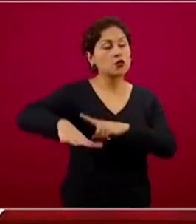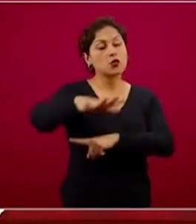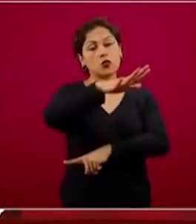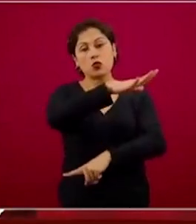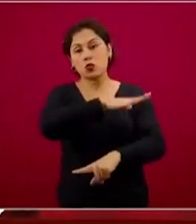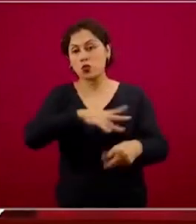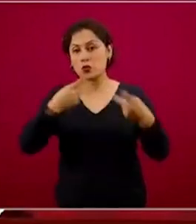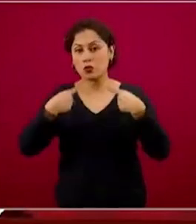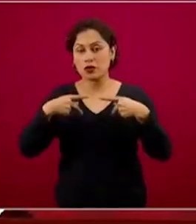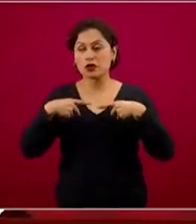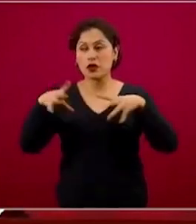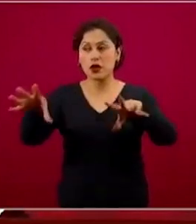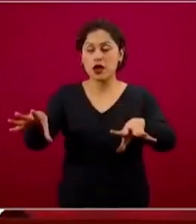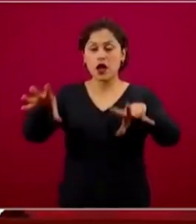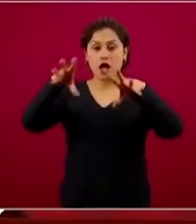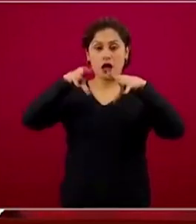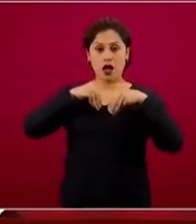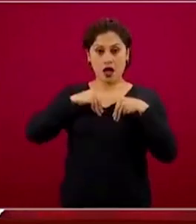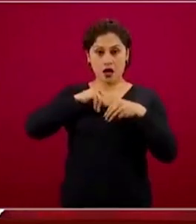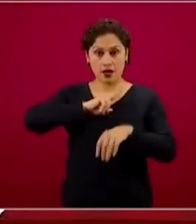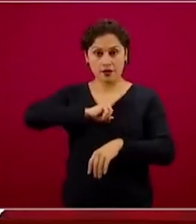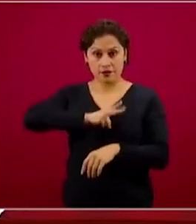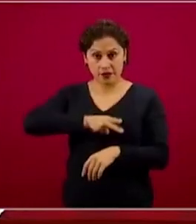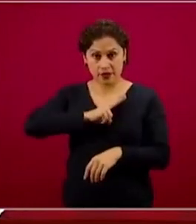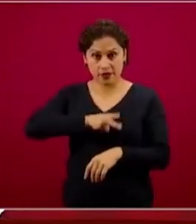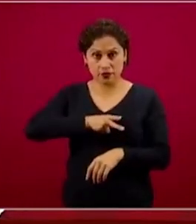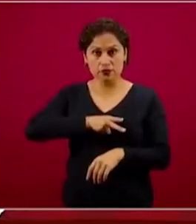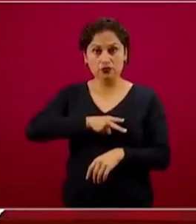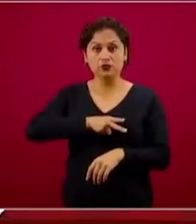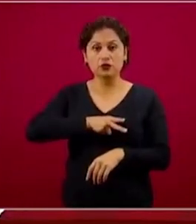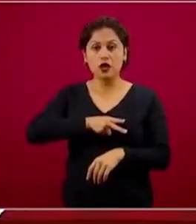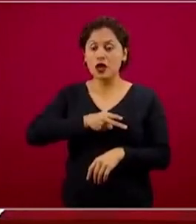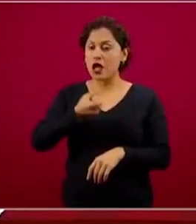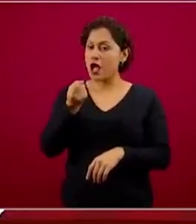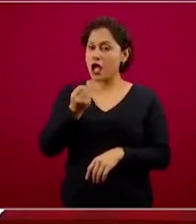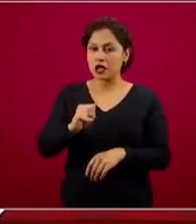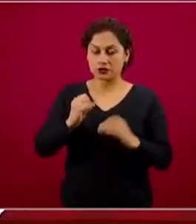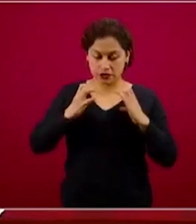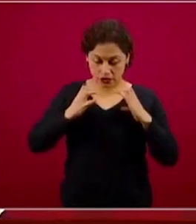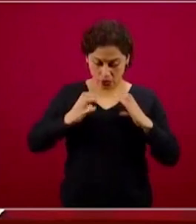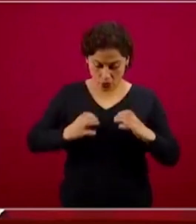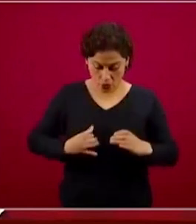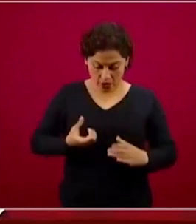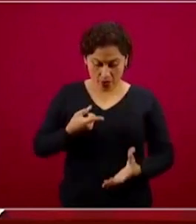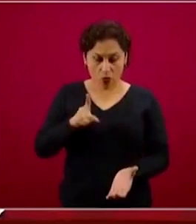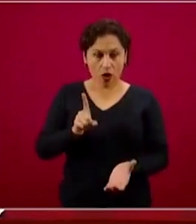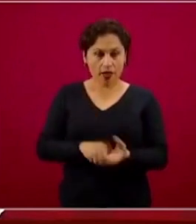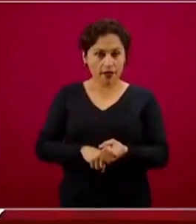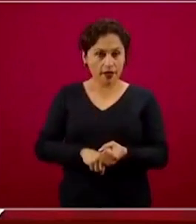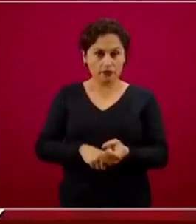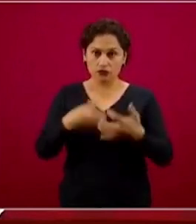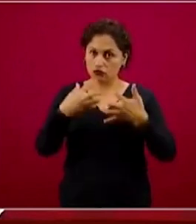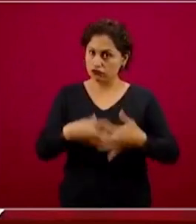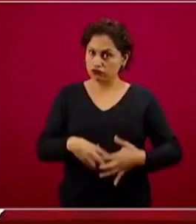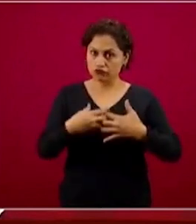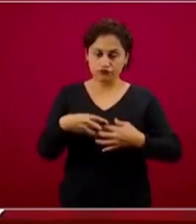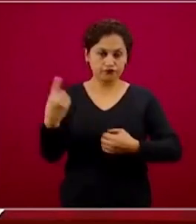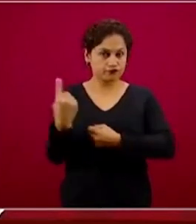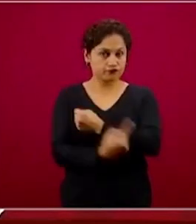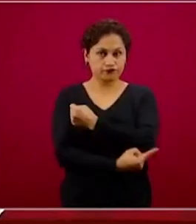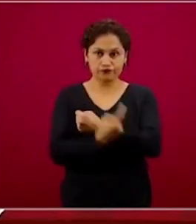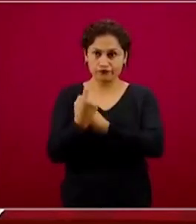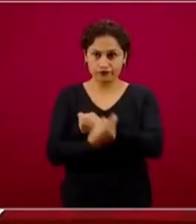células y empieza a protegerse produciendo moléculas, las más conocidas son las